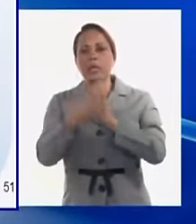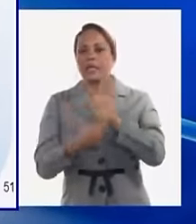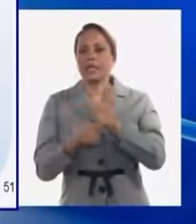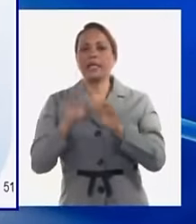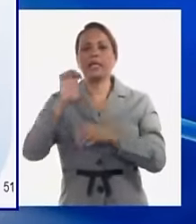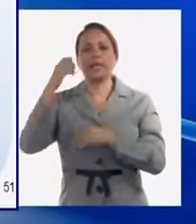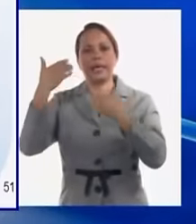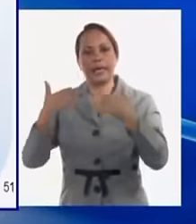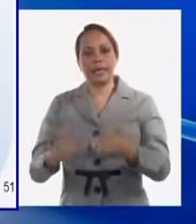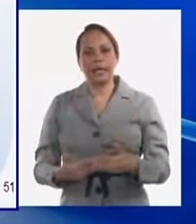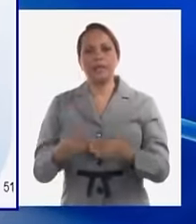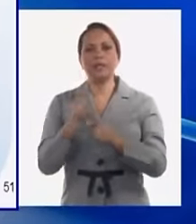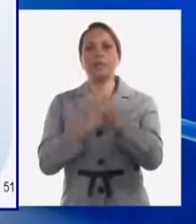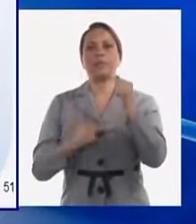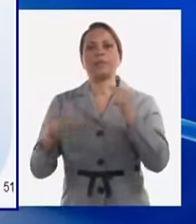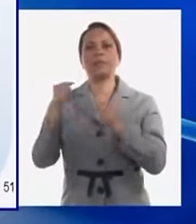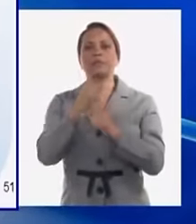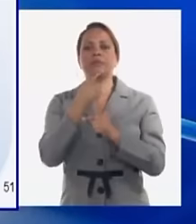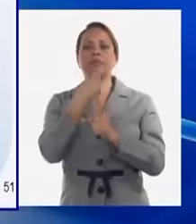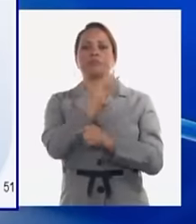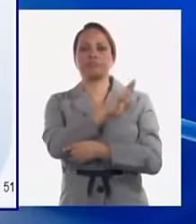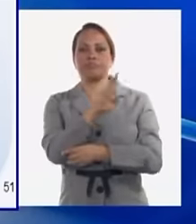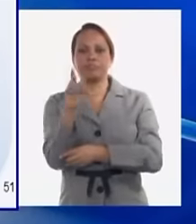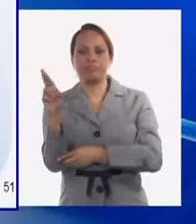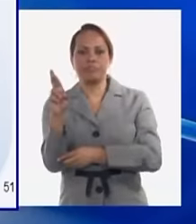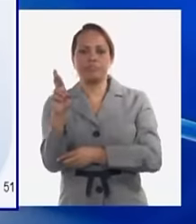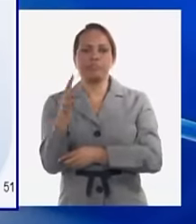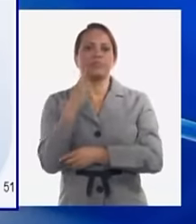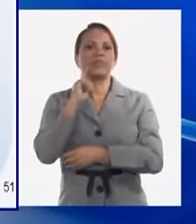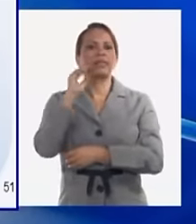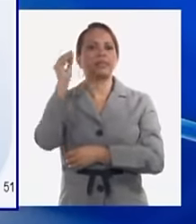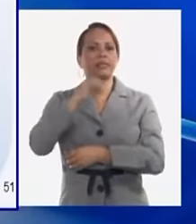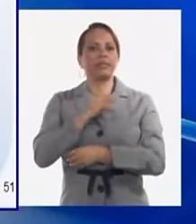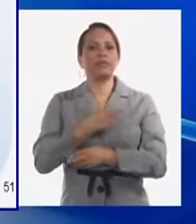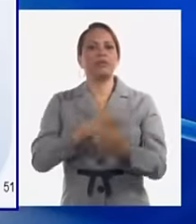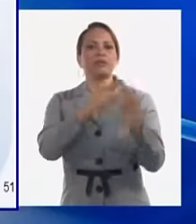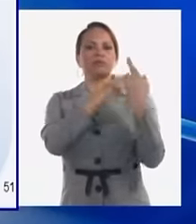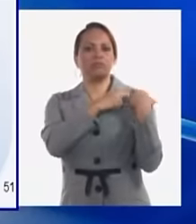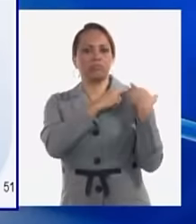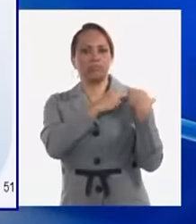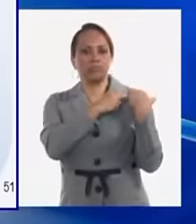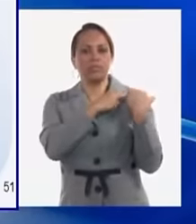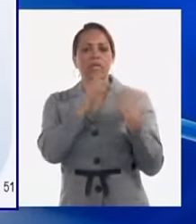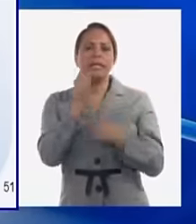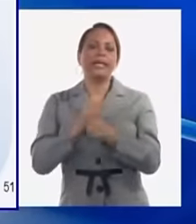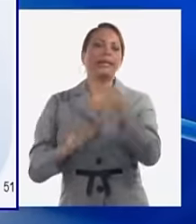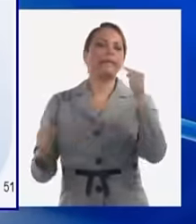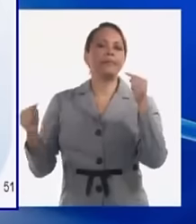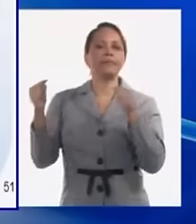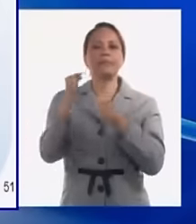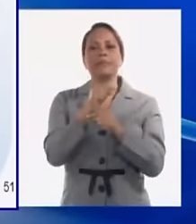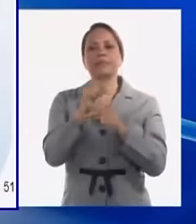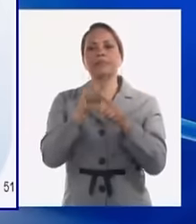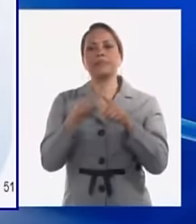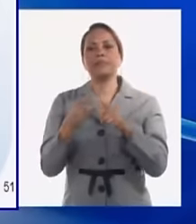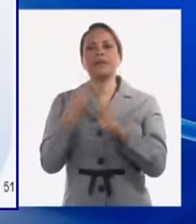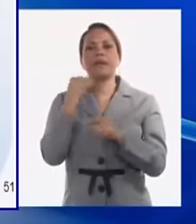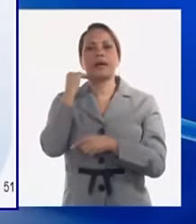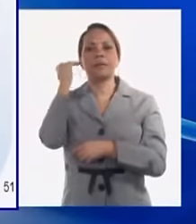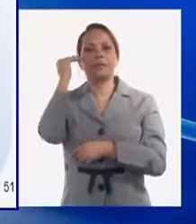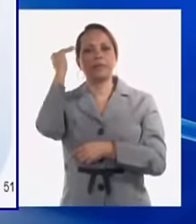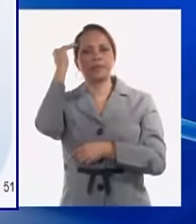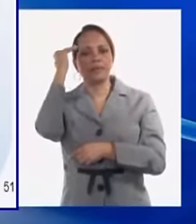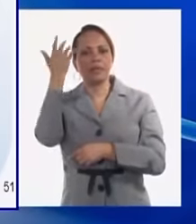que tengan principios revolucionarios alto sentido de la responsabilidad y principalmente por su capacidad